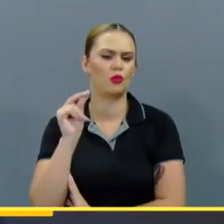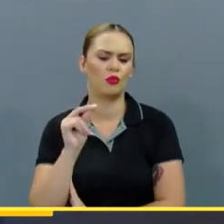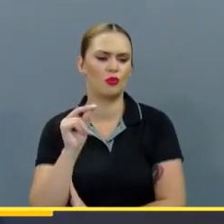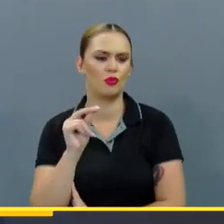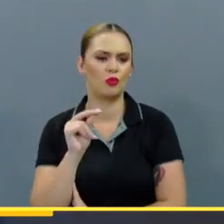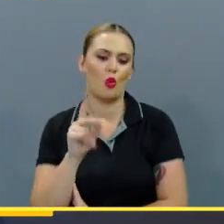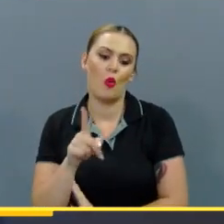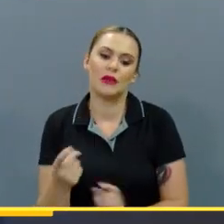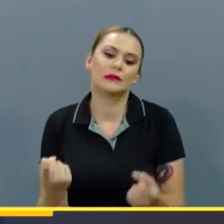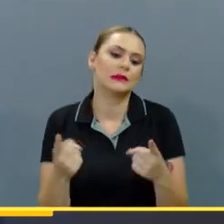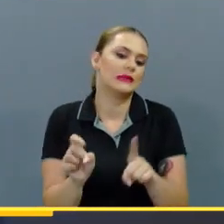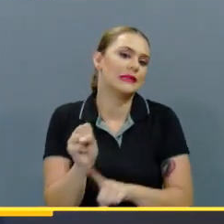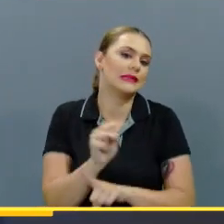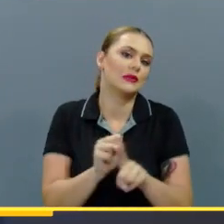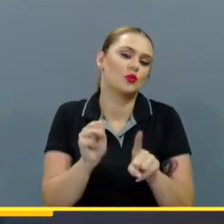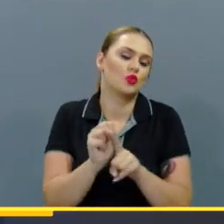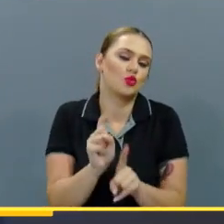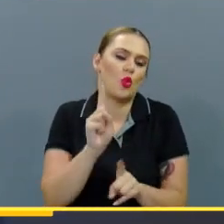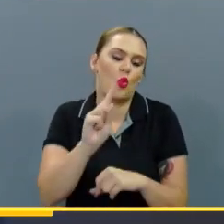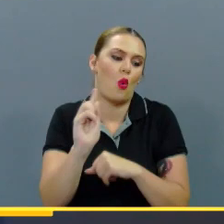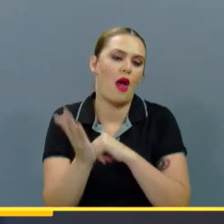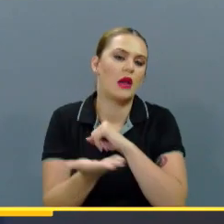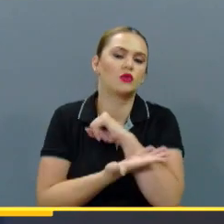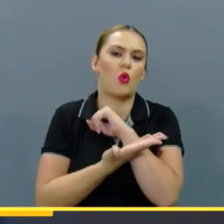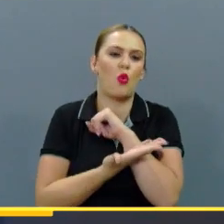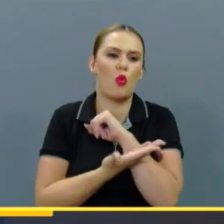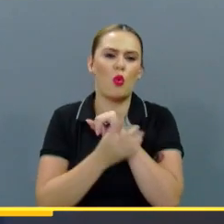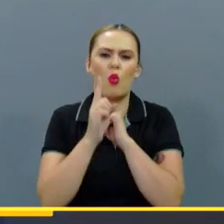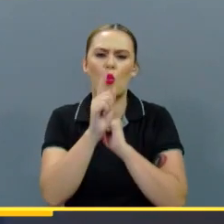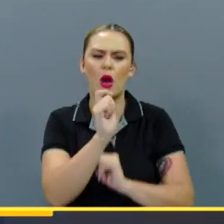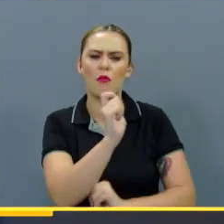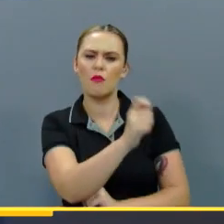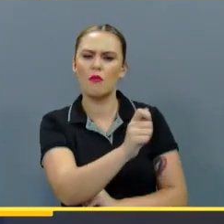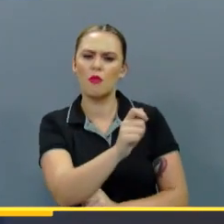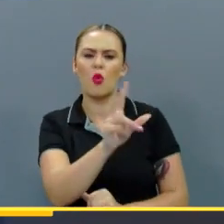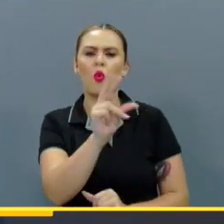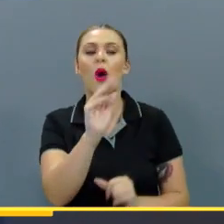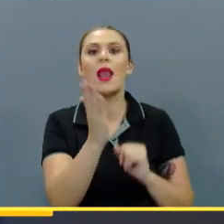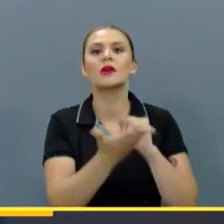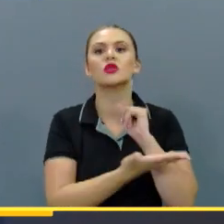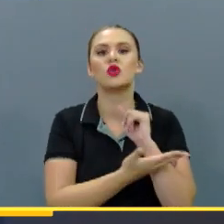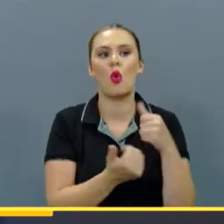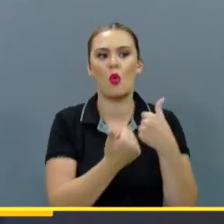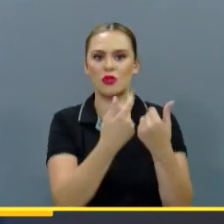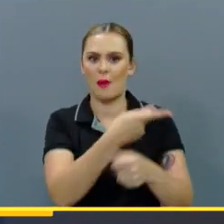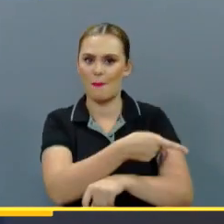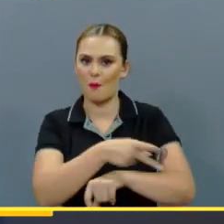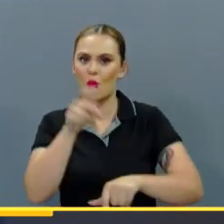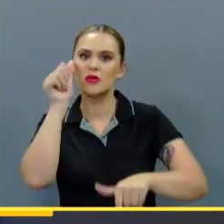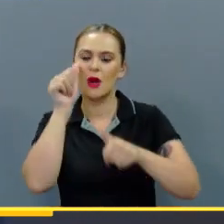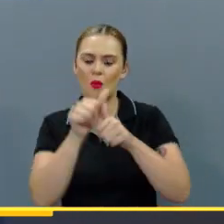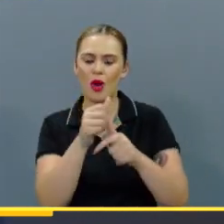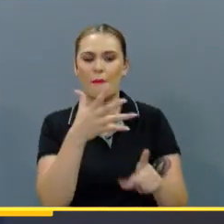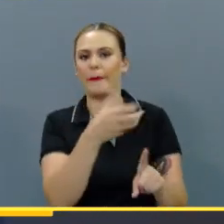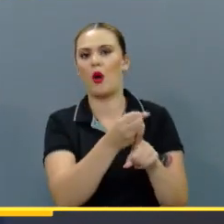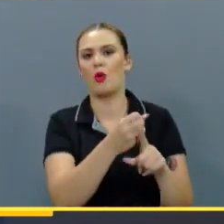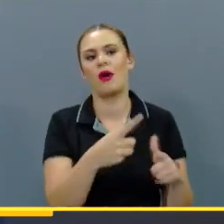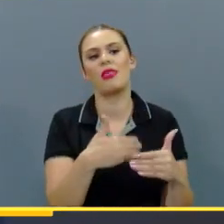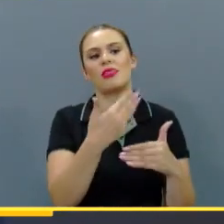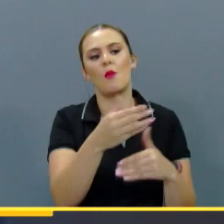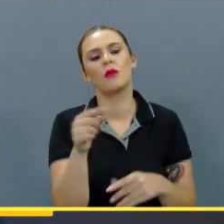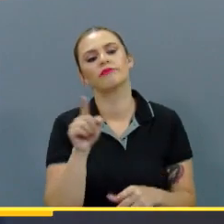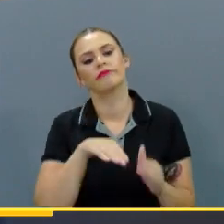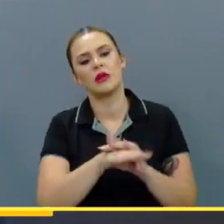O sea, fue una circunstancia coyuntural de una, creo que fue una expulsión o una lesión. No, una lesión contra Punta Arenas. Punta Arenas. Y luego viene